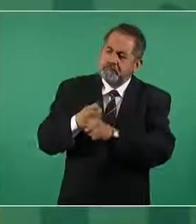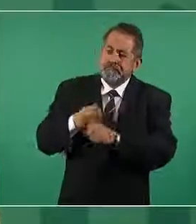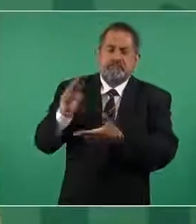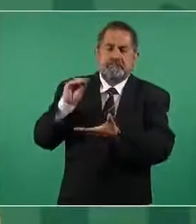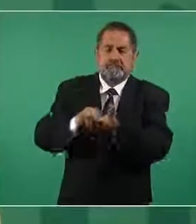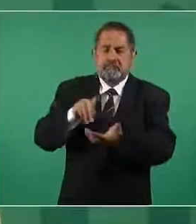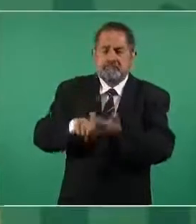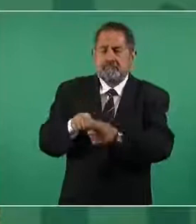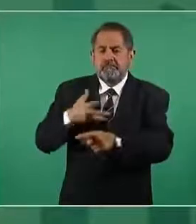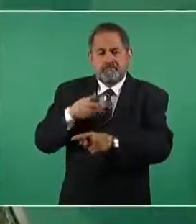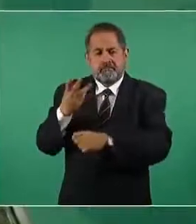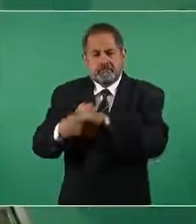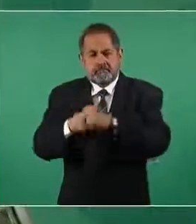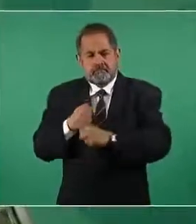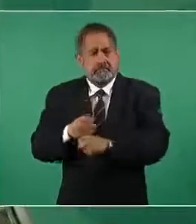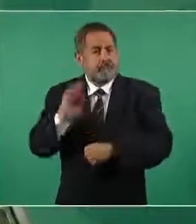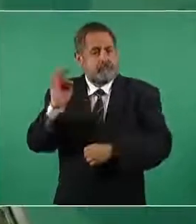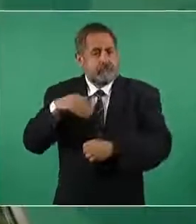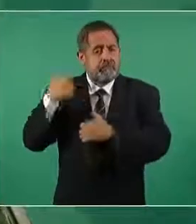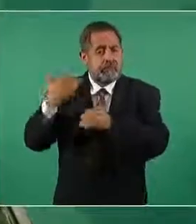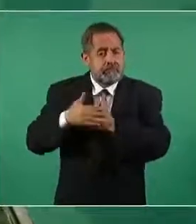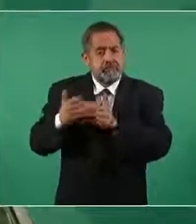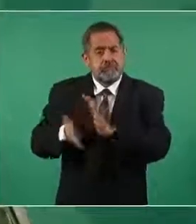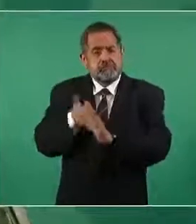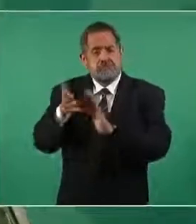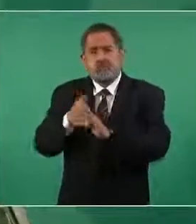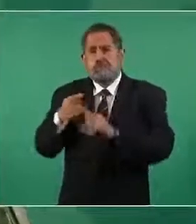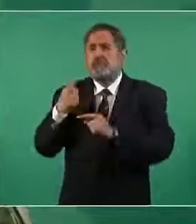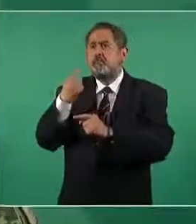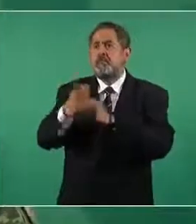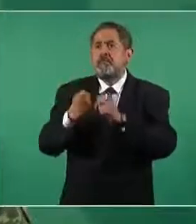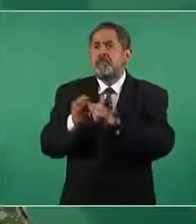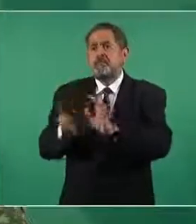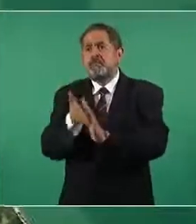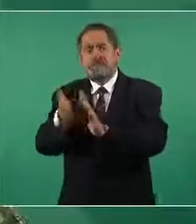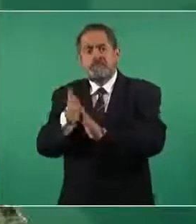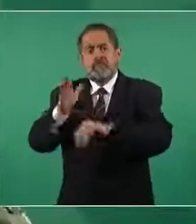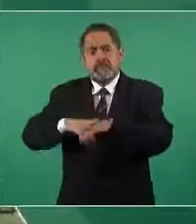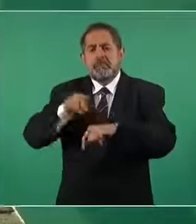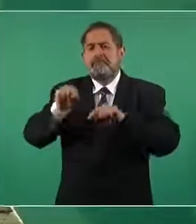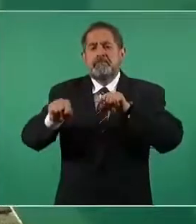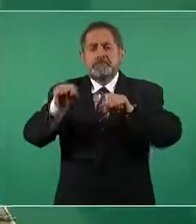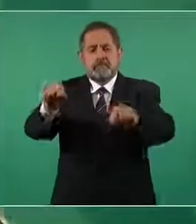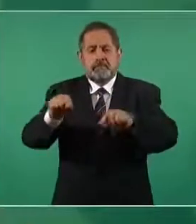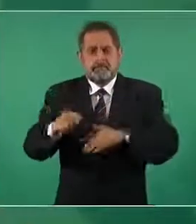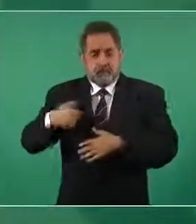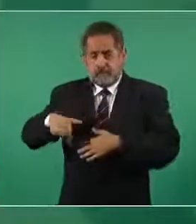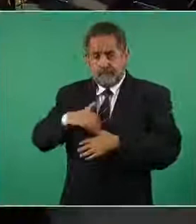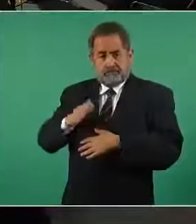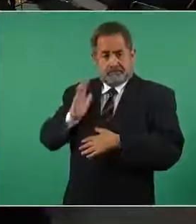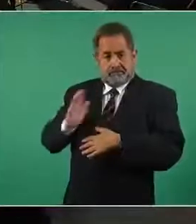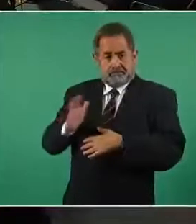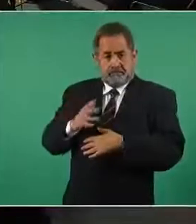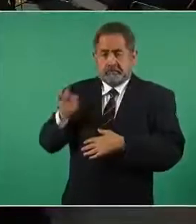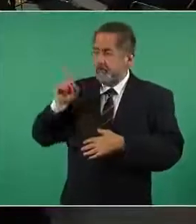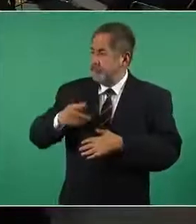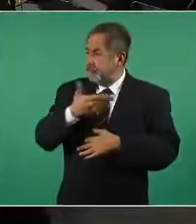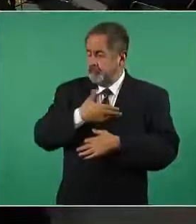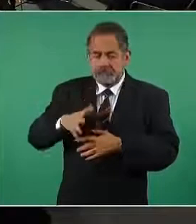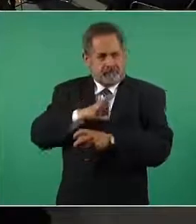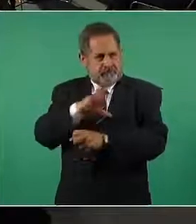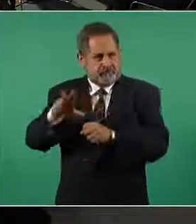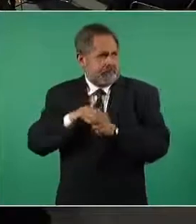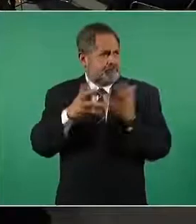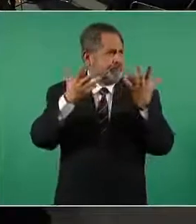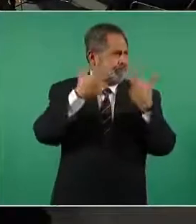y de hecho hay posibilidad inclusive de seguir construyendo cosas el próximo año porque nosotros ya construimos la instrucción que nos dieron toda la